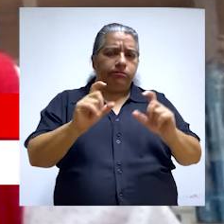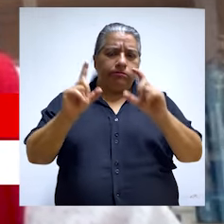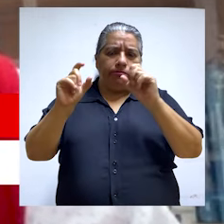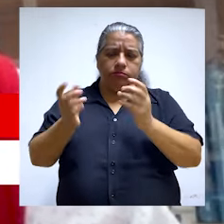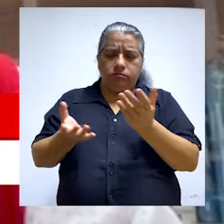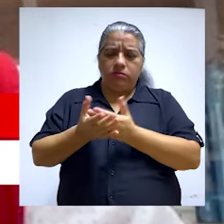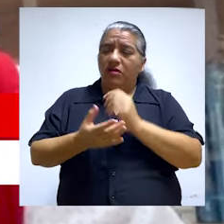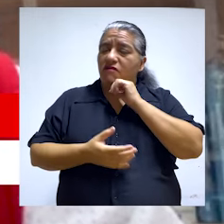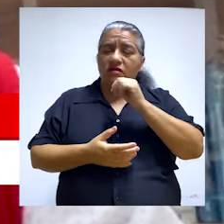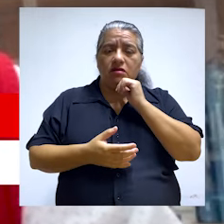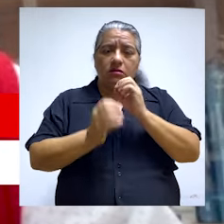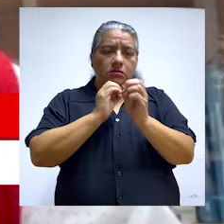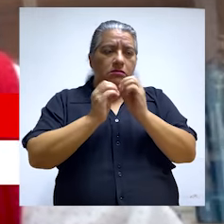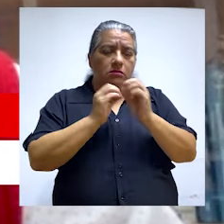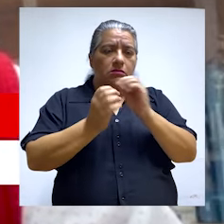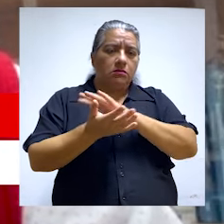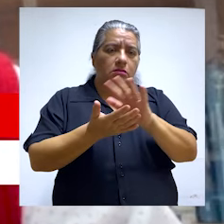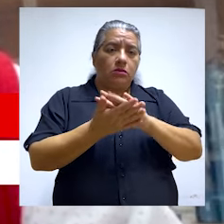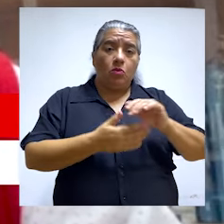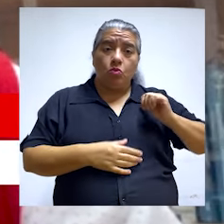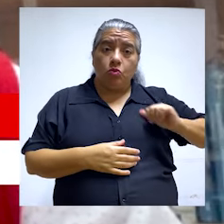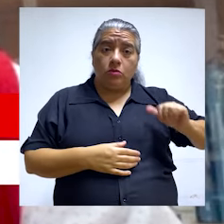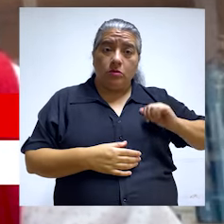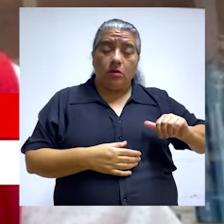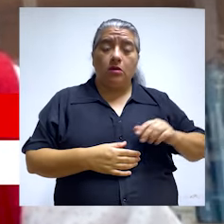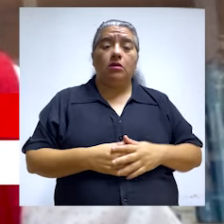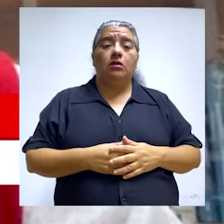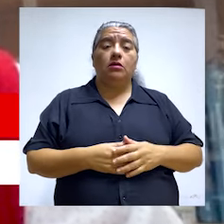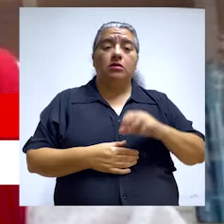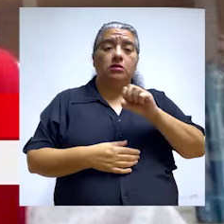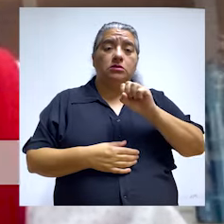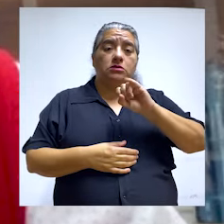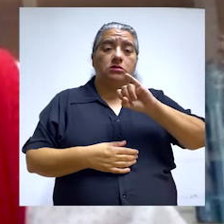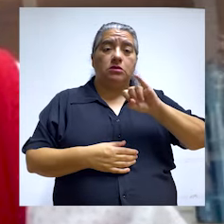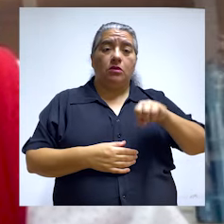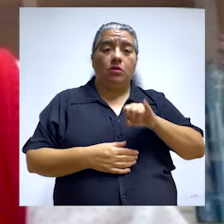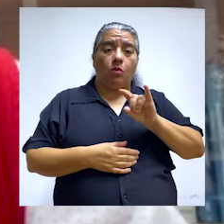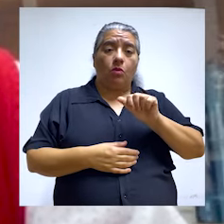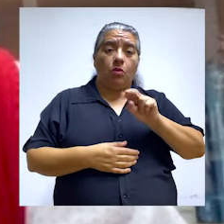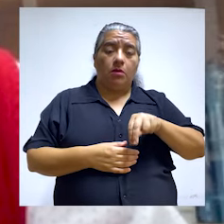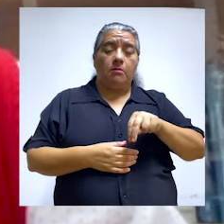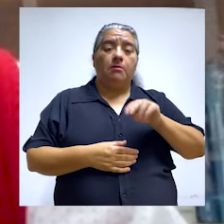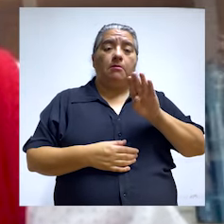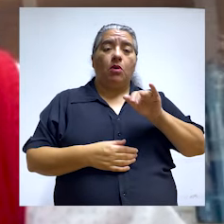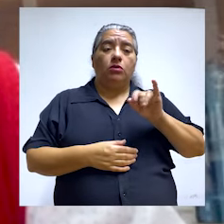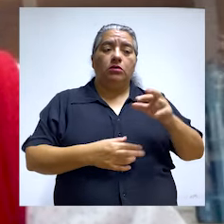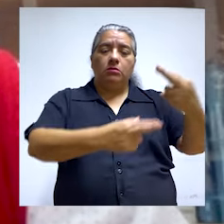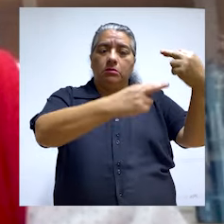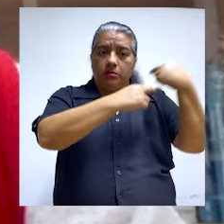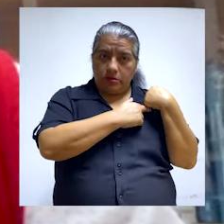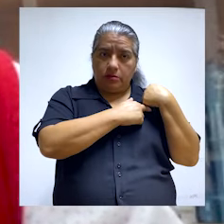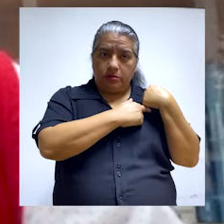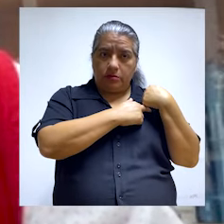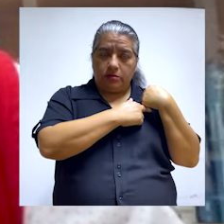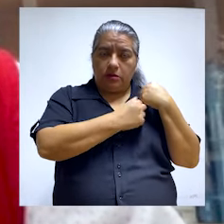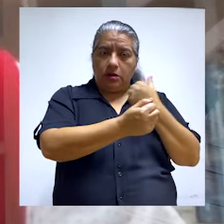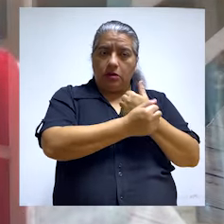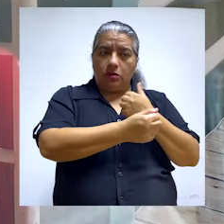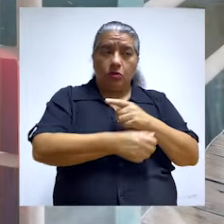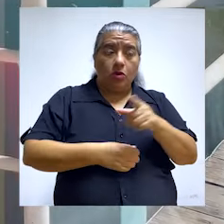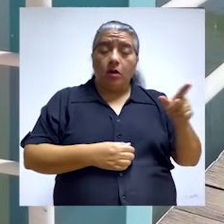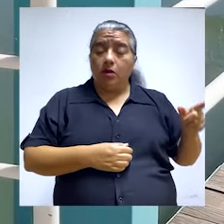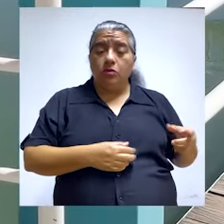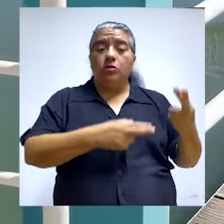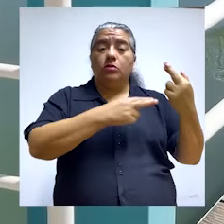fotográfico y hay una falta de mantenimiento por parte de la municipalidad distrital de San Juan Bautista, que es la encargada en este caso.